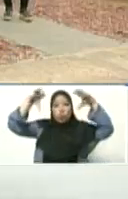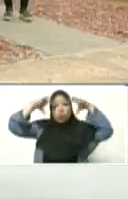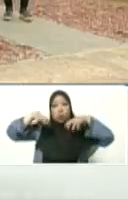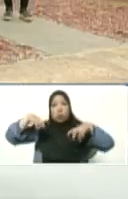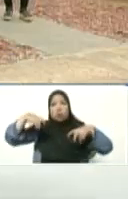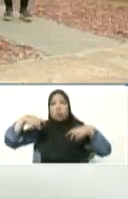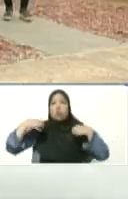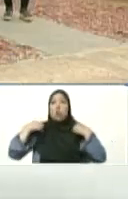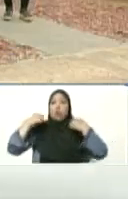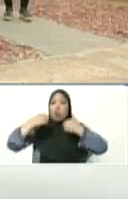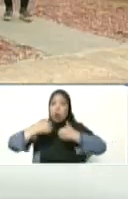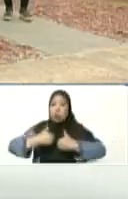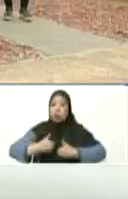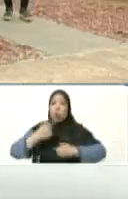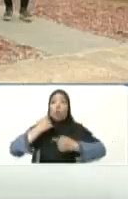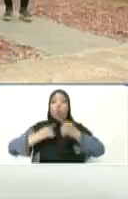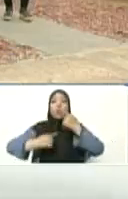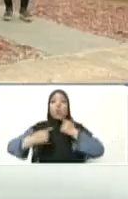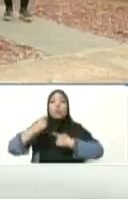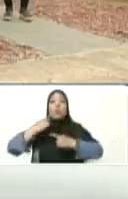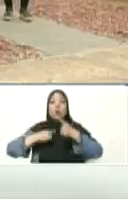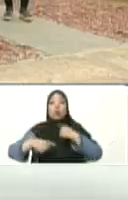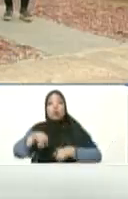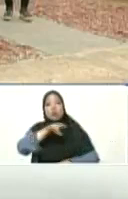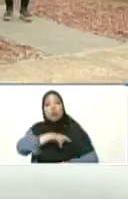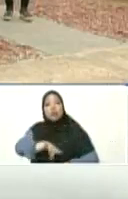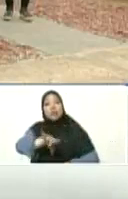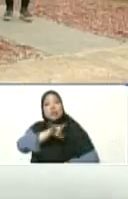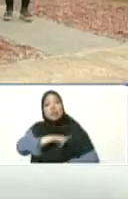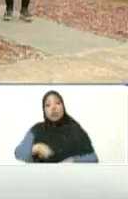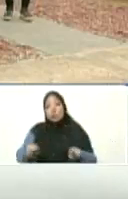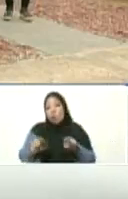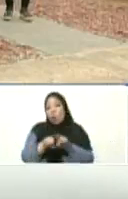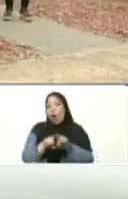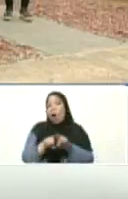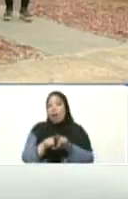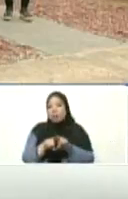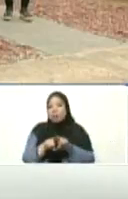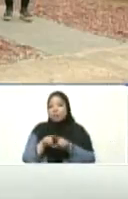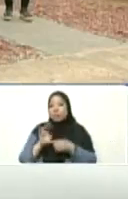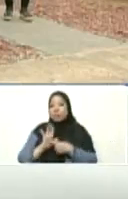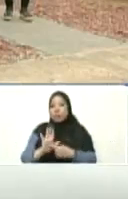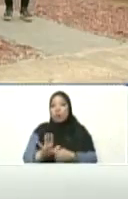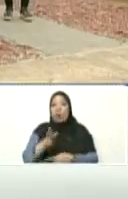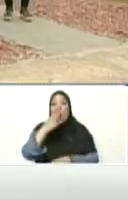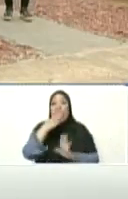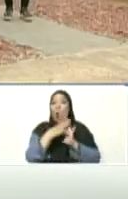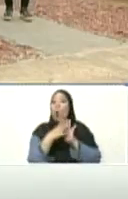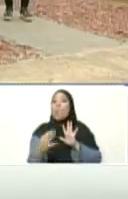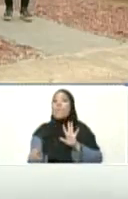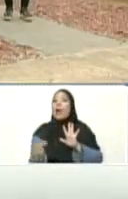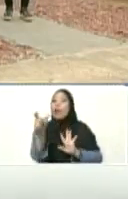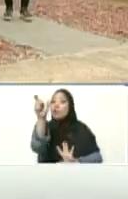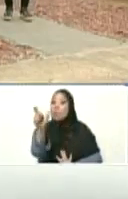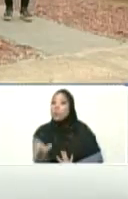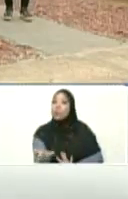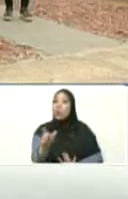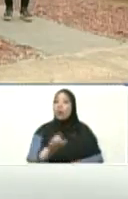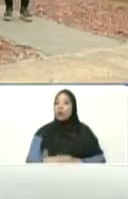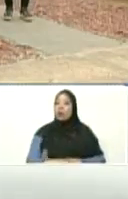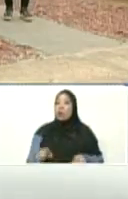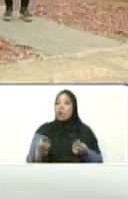dije, voy a poner un color que exprese mi sentimiento, y allá Víctor Clar copiándose de mi color